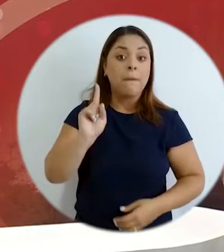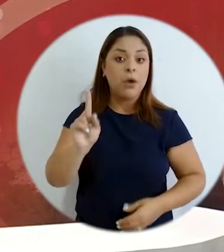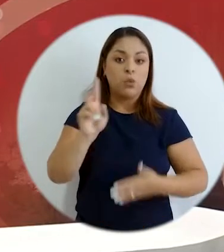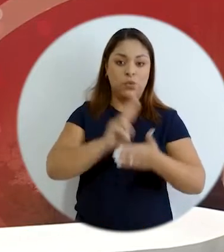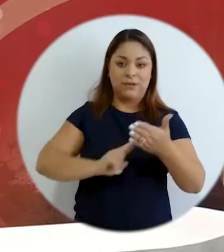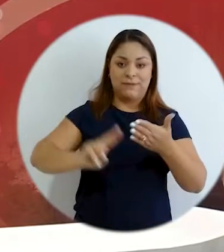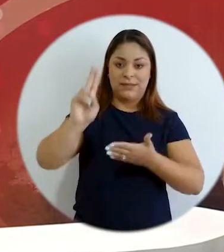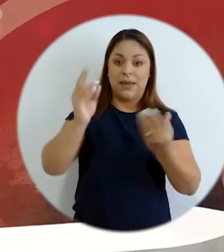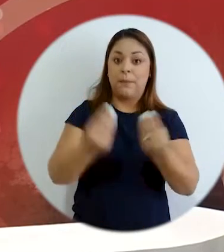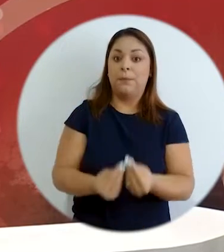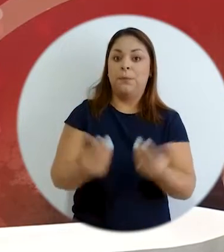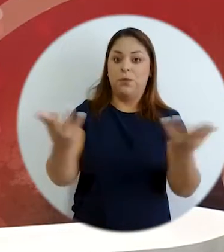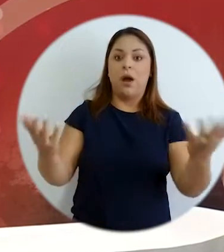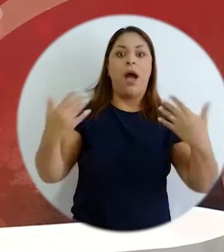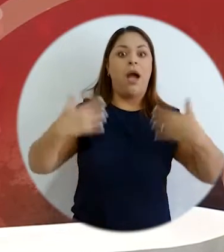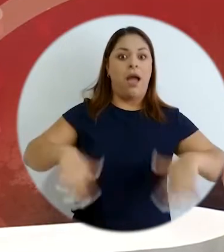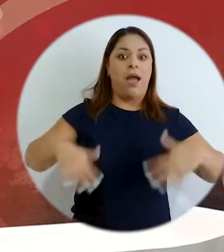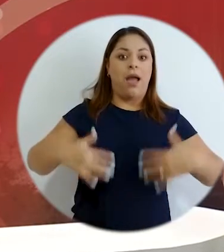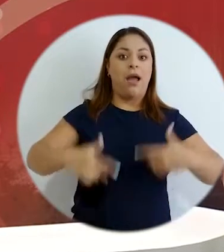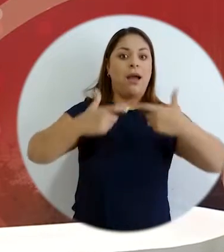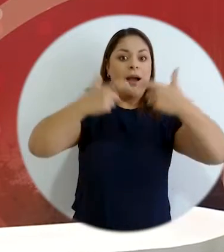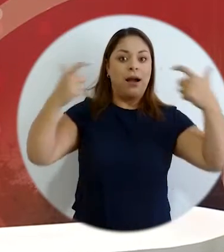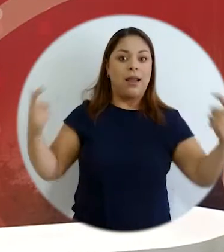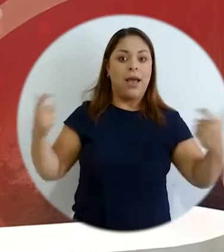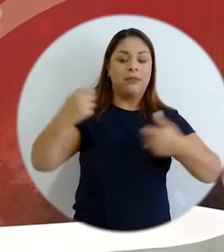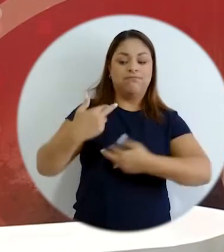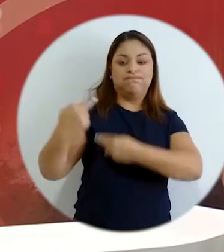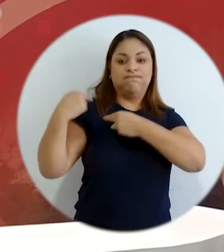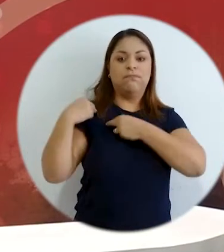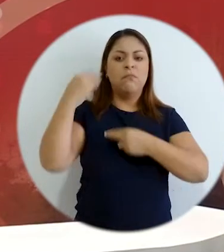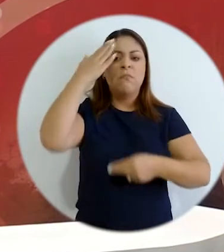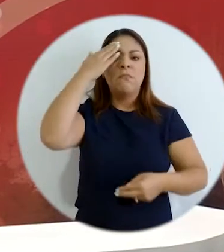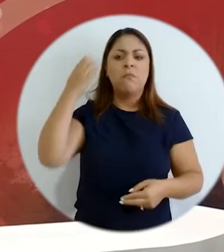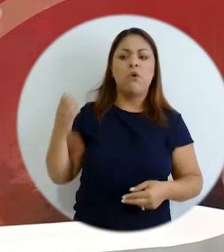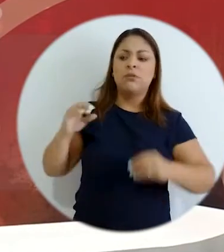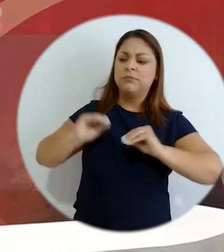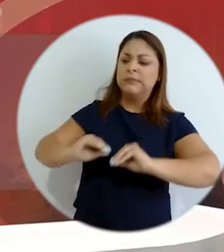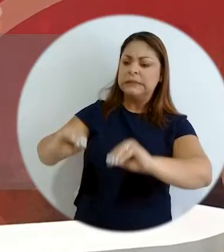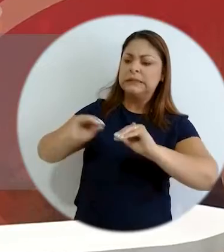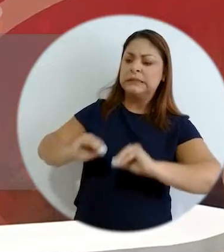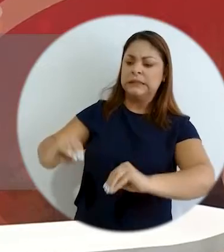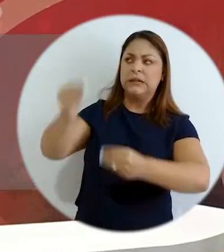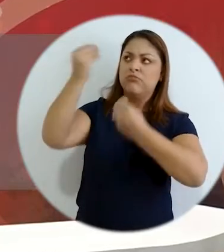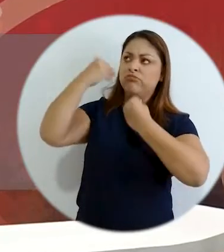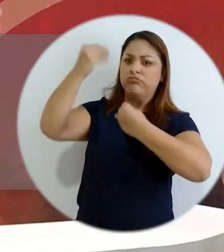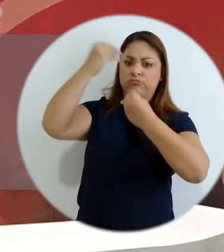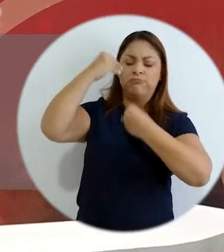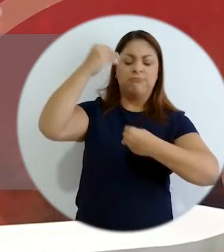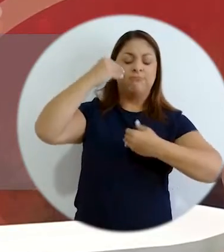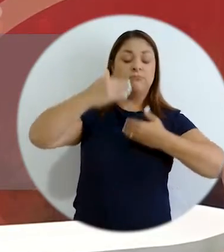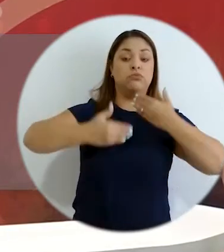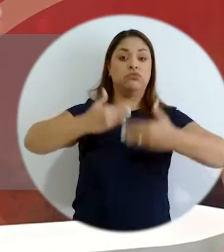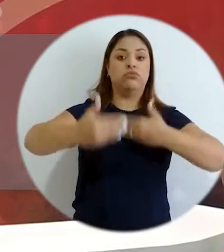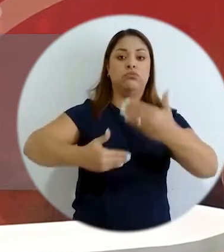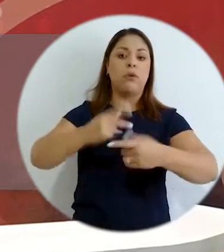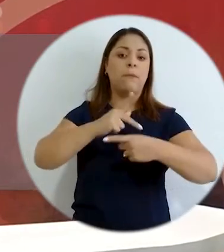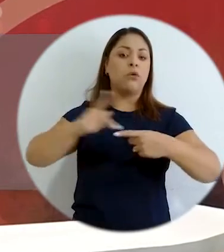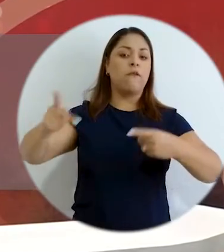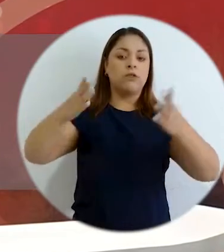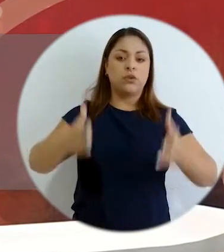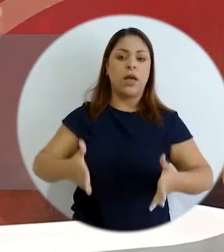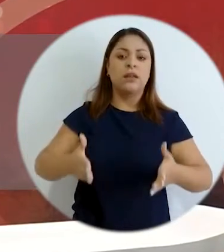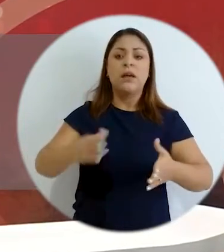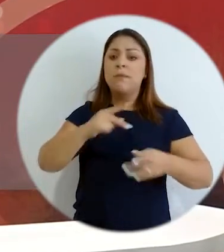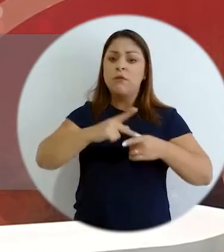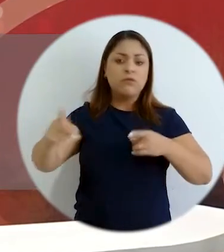pero la universidad pública tiene un gran papel que jugar porque forma a los profesionales esos profesionales que no queremos que se vengan